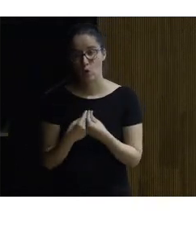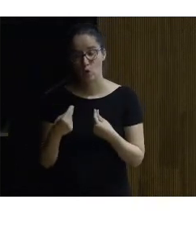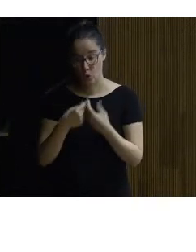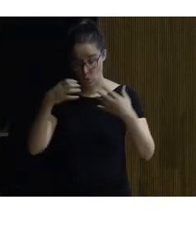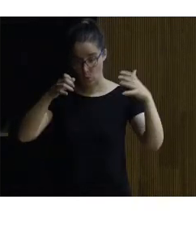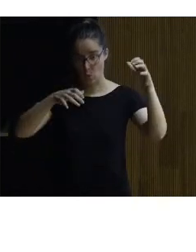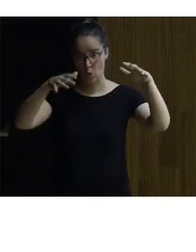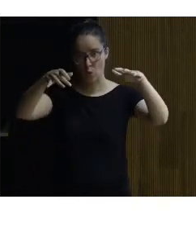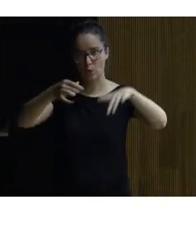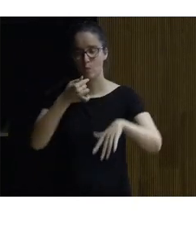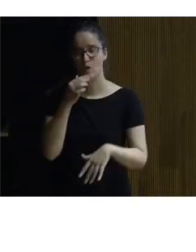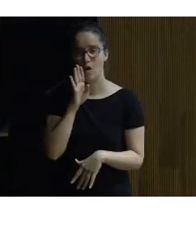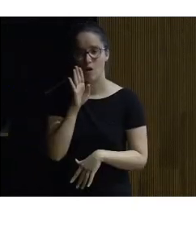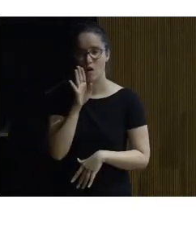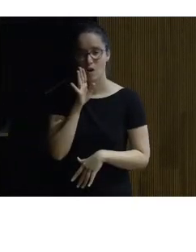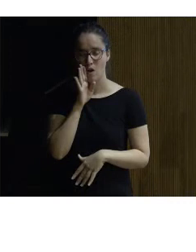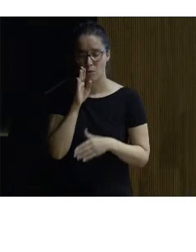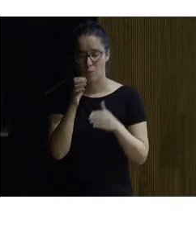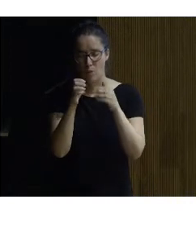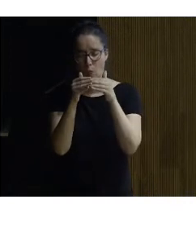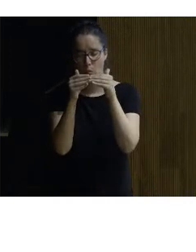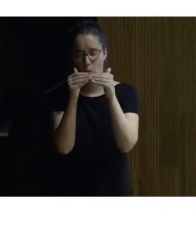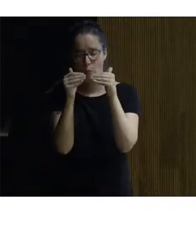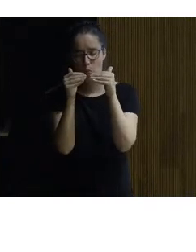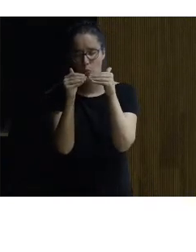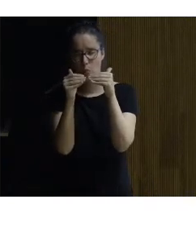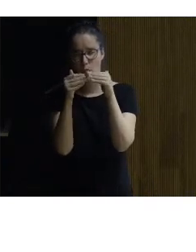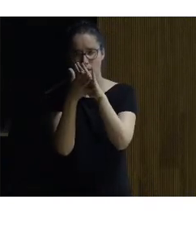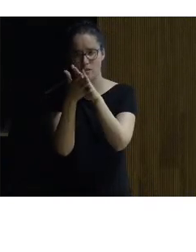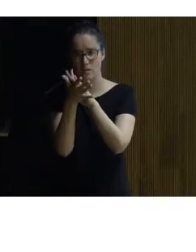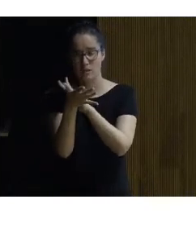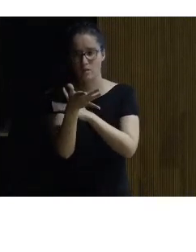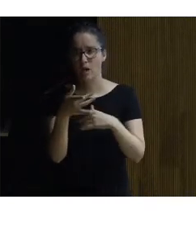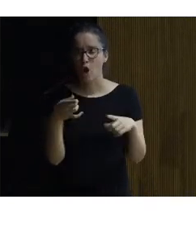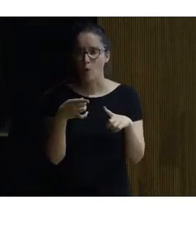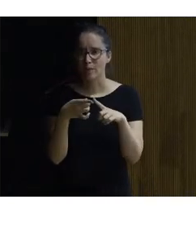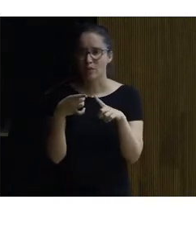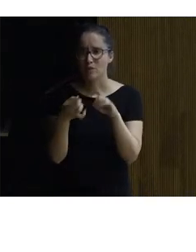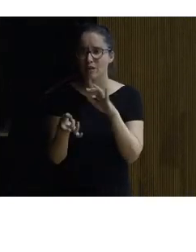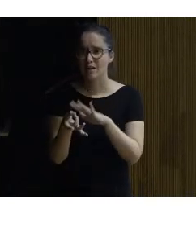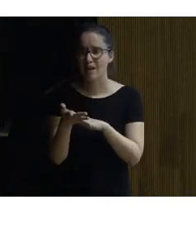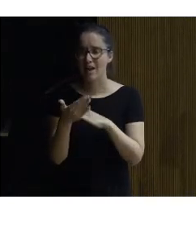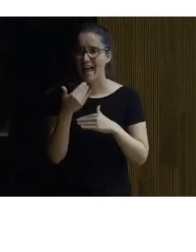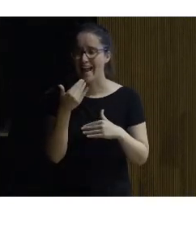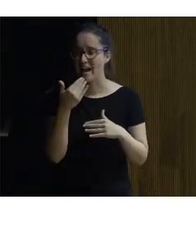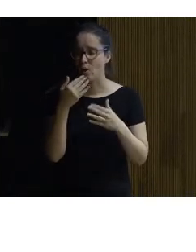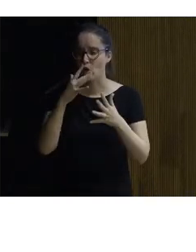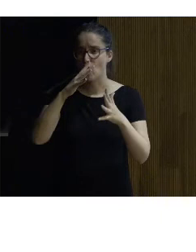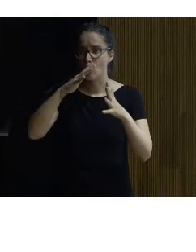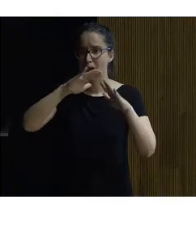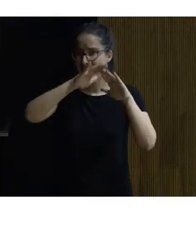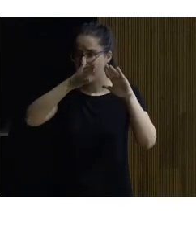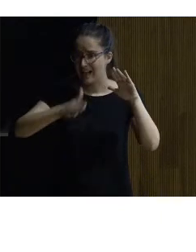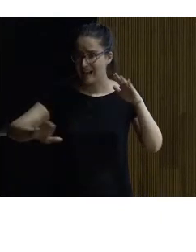de luz como decía de una losa que se entreabre y por lo tanto hay una intención de recrear algo geológico también